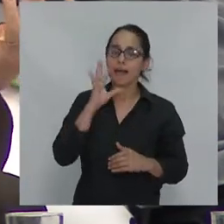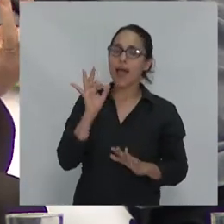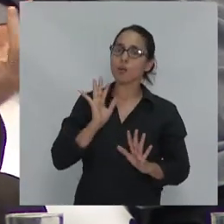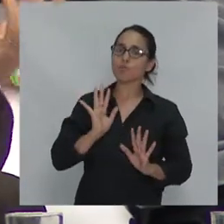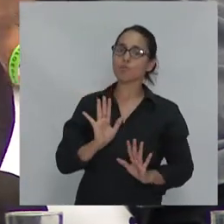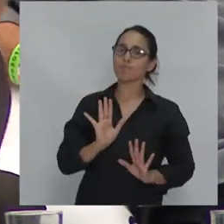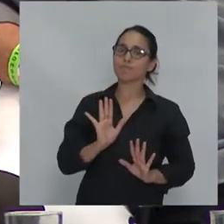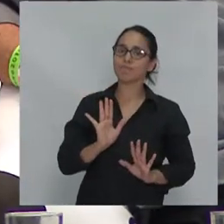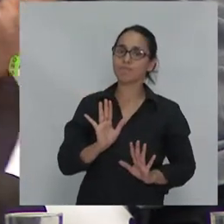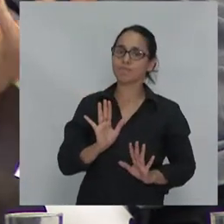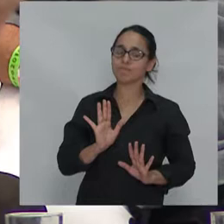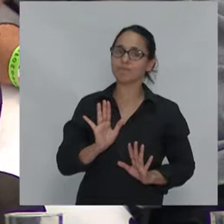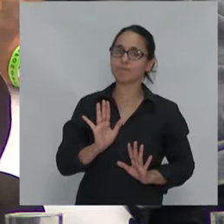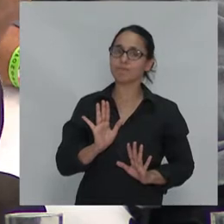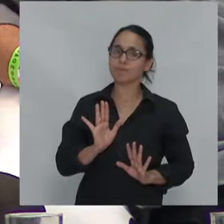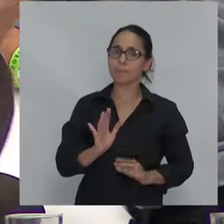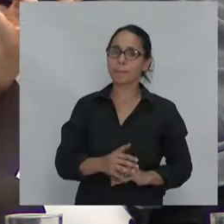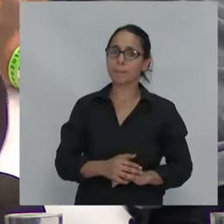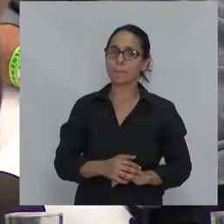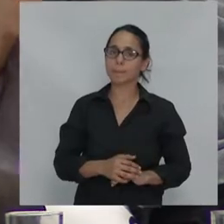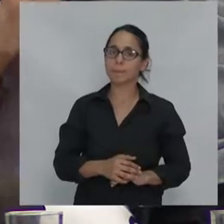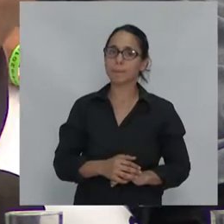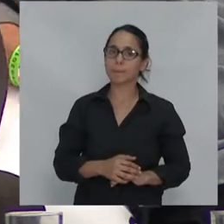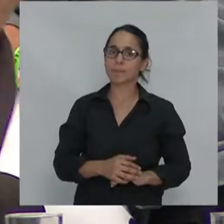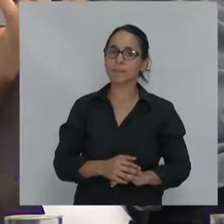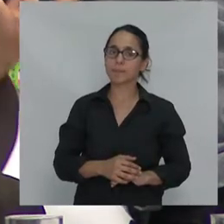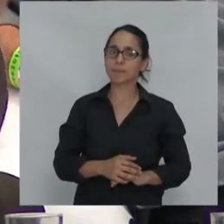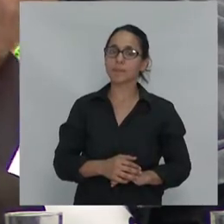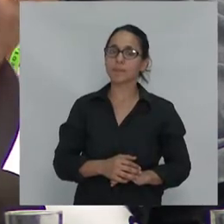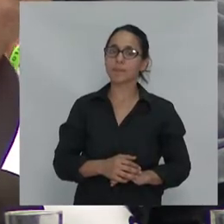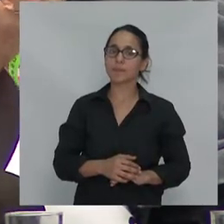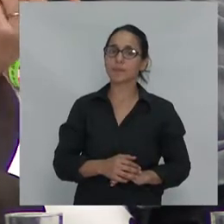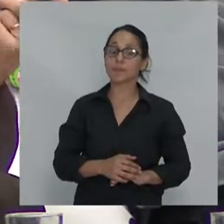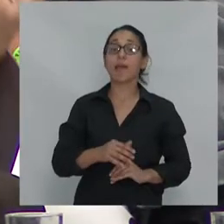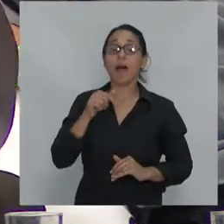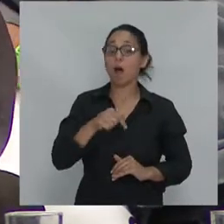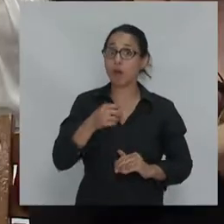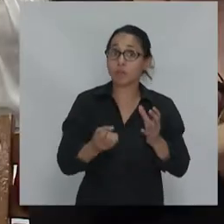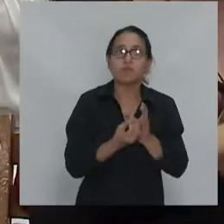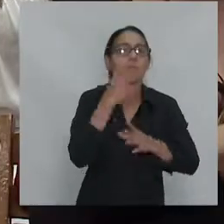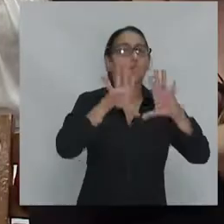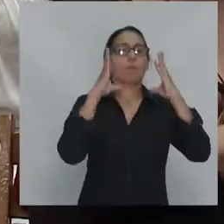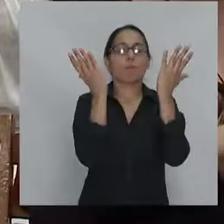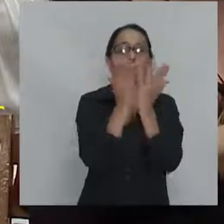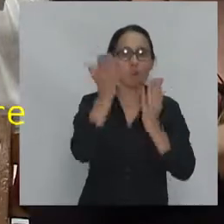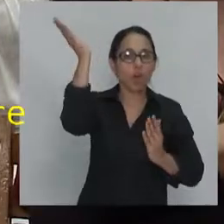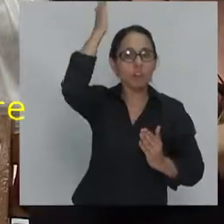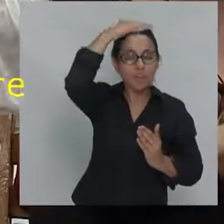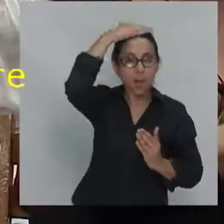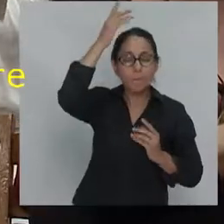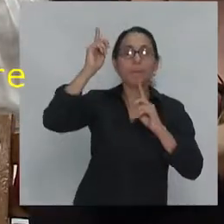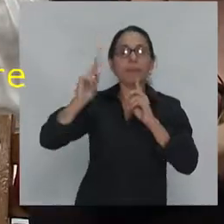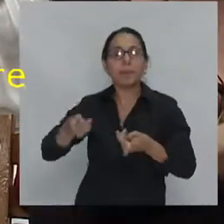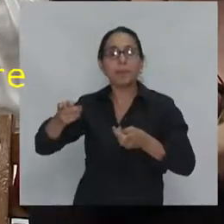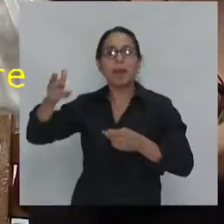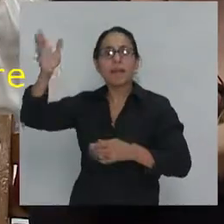lo que ocurre con el surgimiento del mundo Trump y la victoria del fascismo en